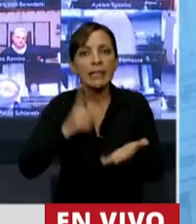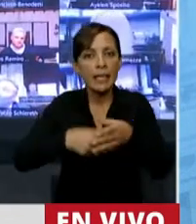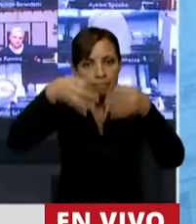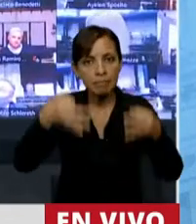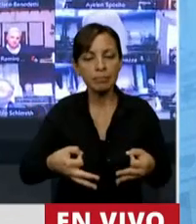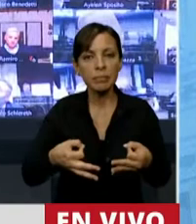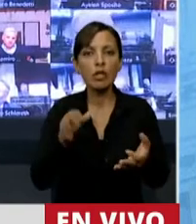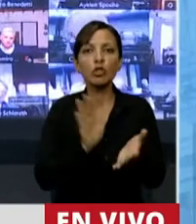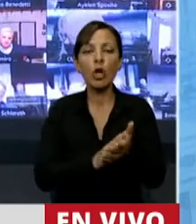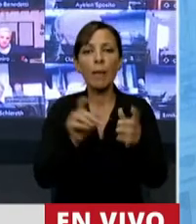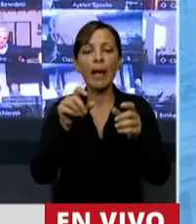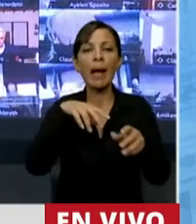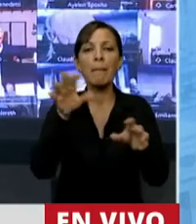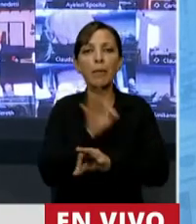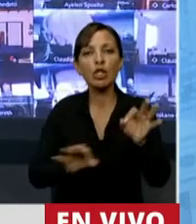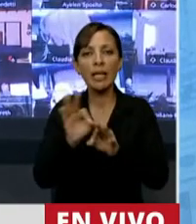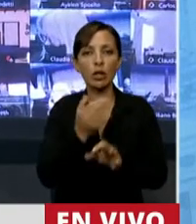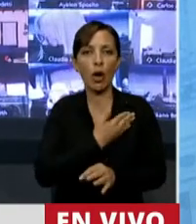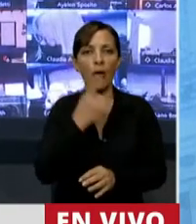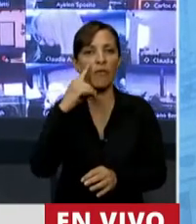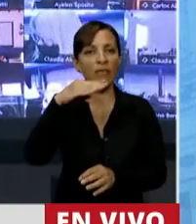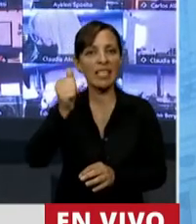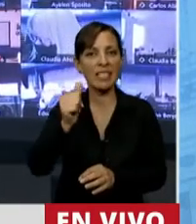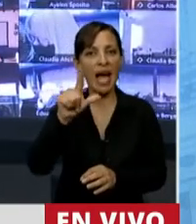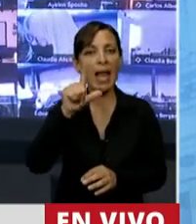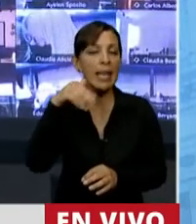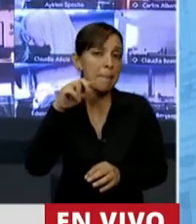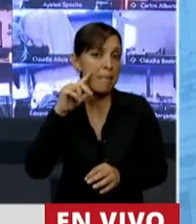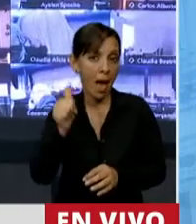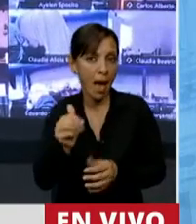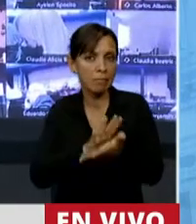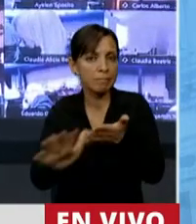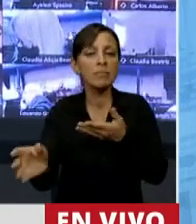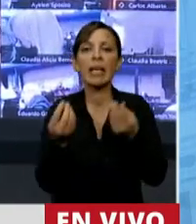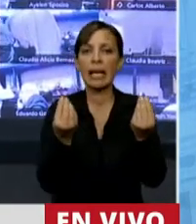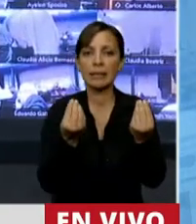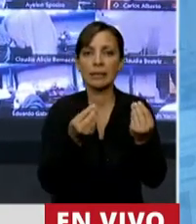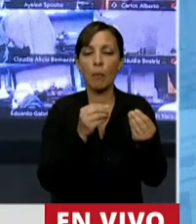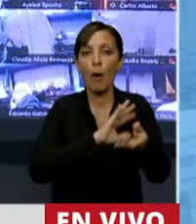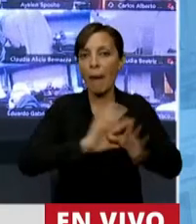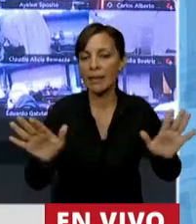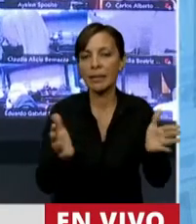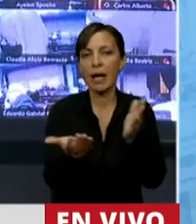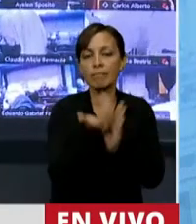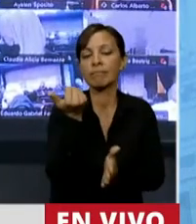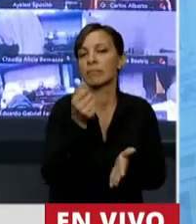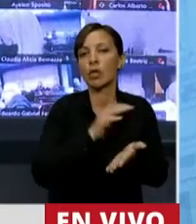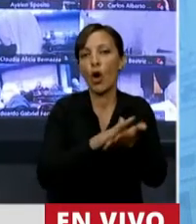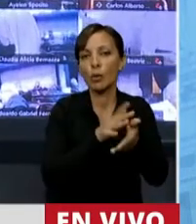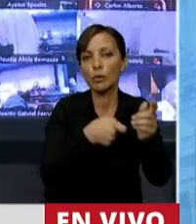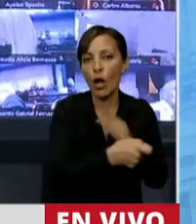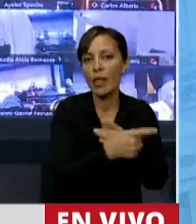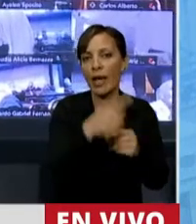proyecto de ficha limpia, que garantizaría erradicar la corrupción del Estado. Y seguramente con estos dos proyectos